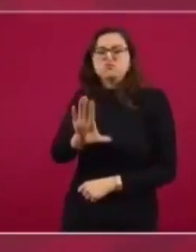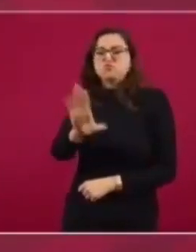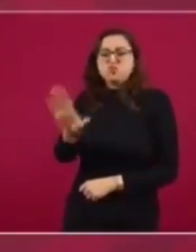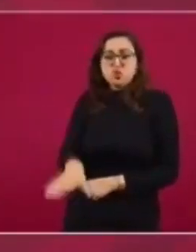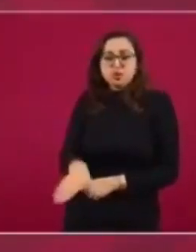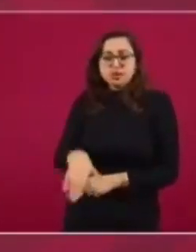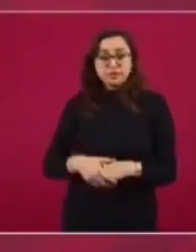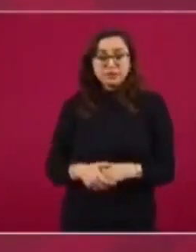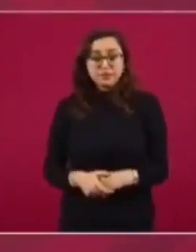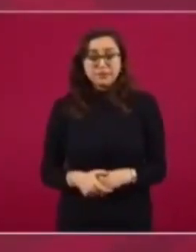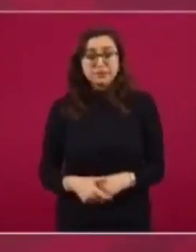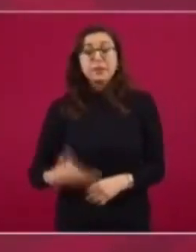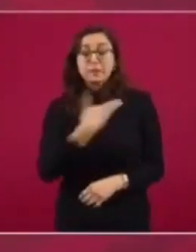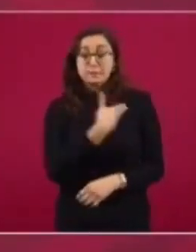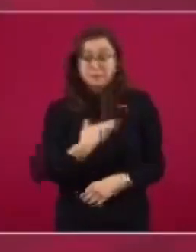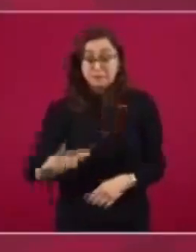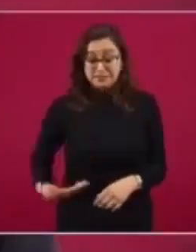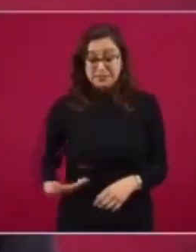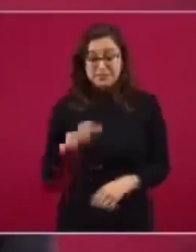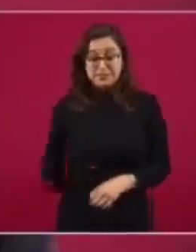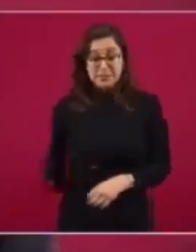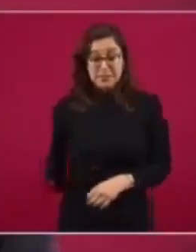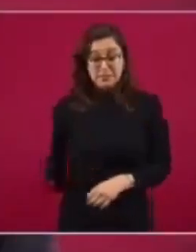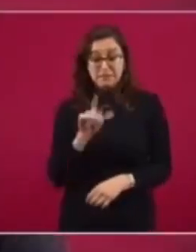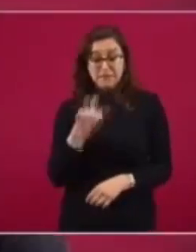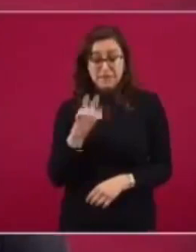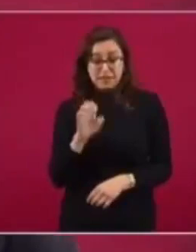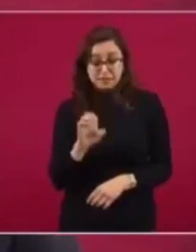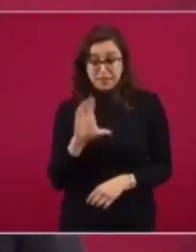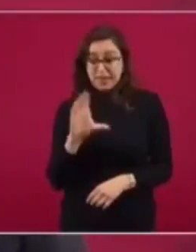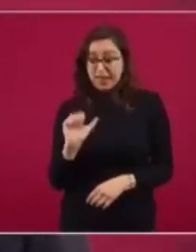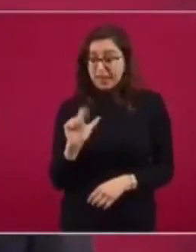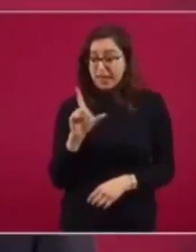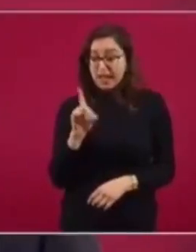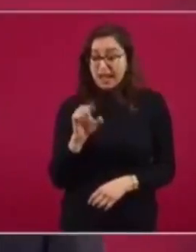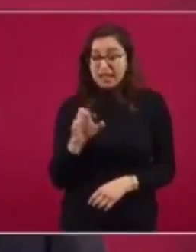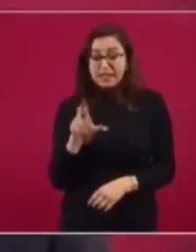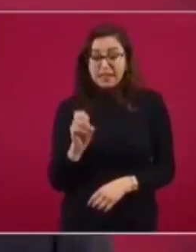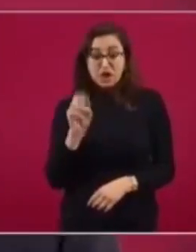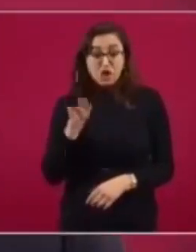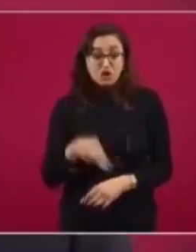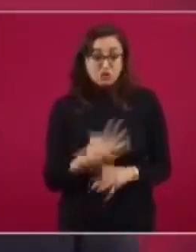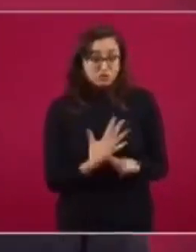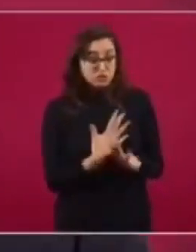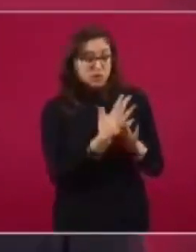Felipe Calderón, la señora Ernestina murió de gastritis crónica.